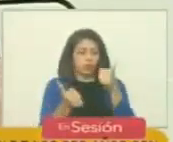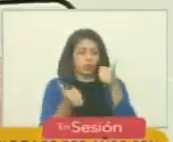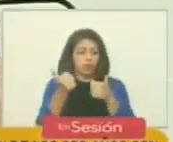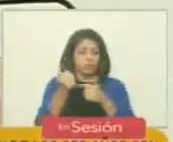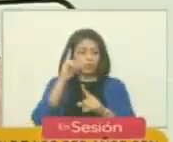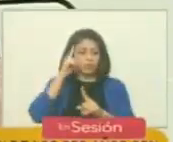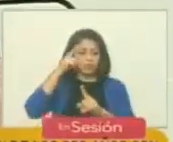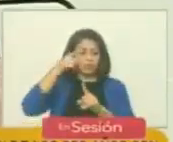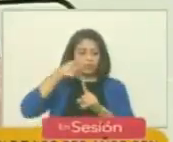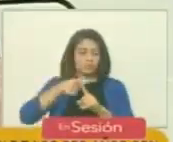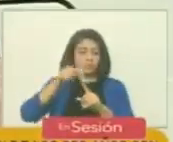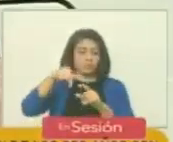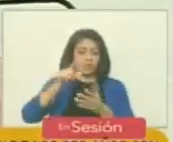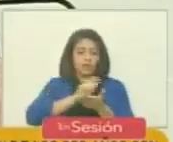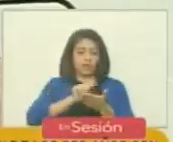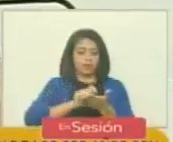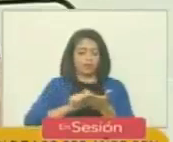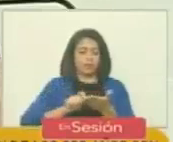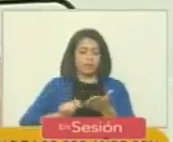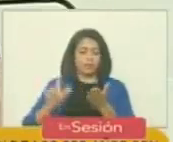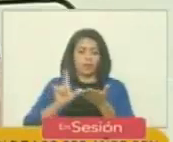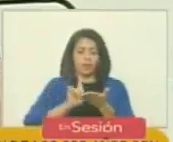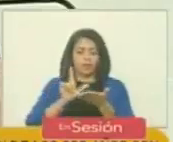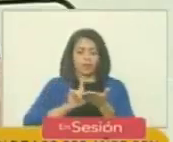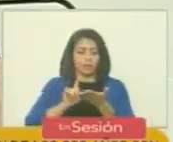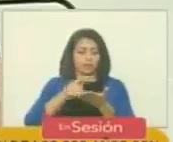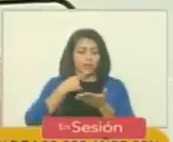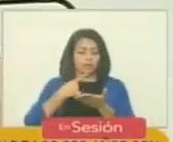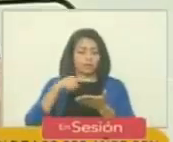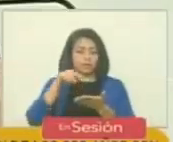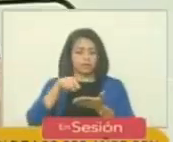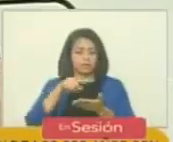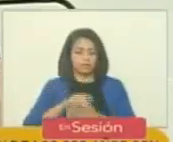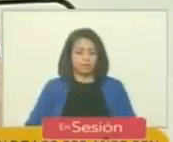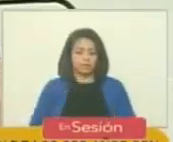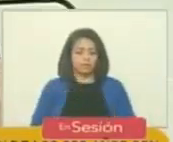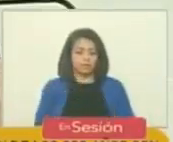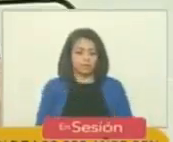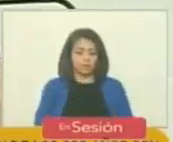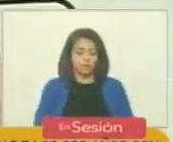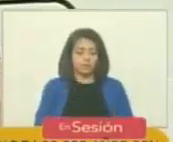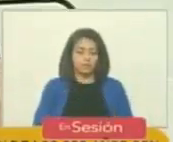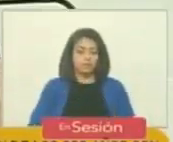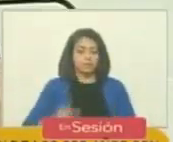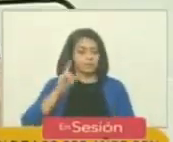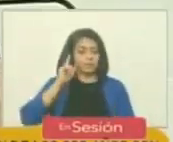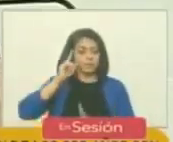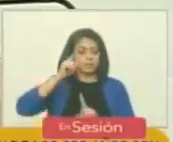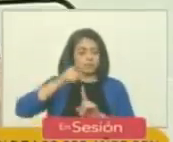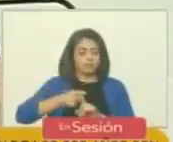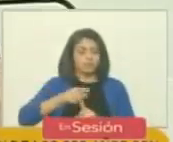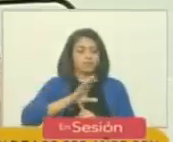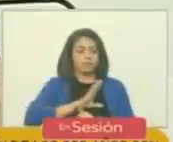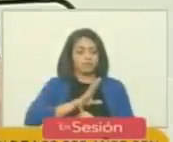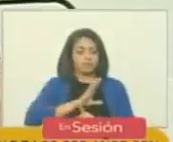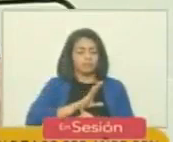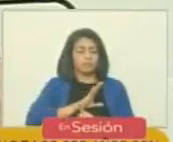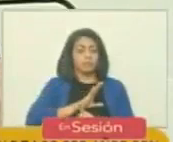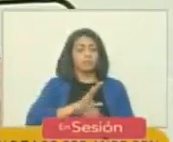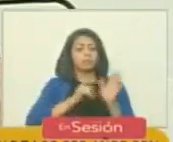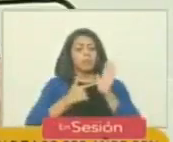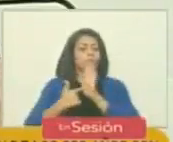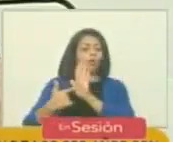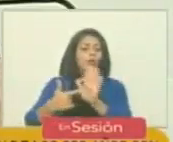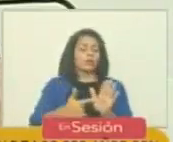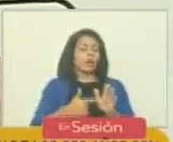motivación para escribir este libro. Él dice que lo motivó desenmascarar, así dice